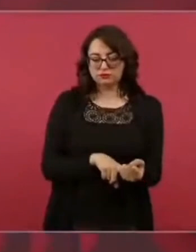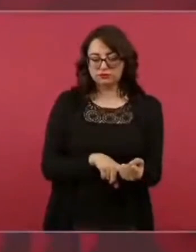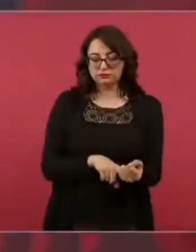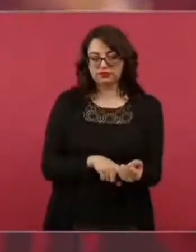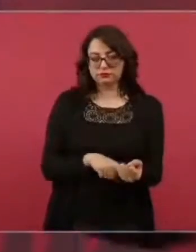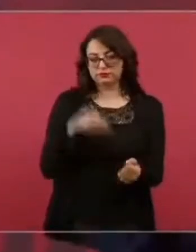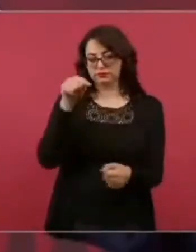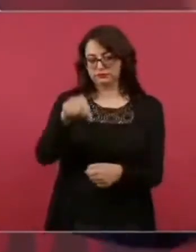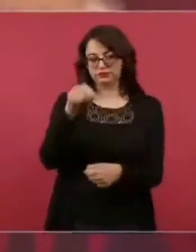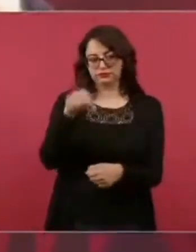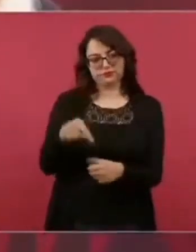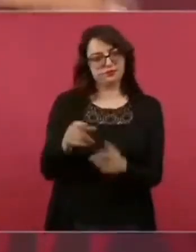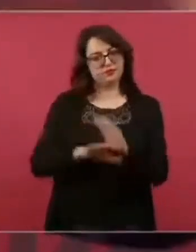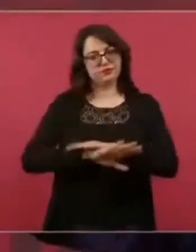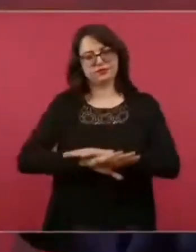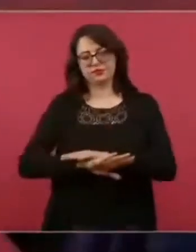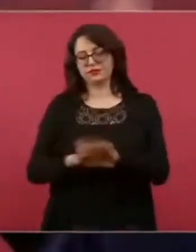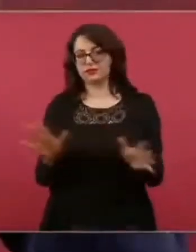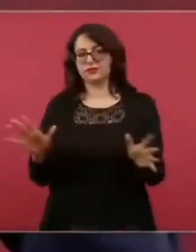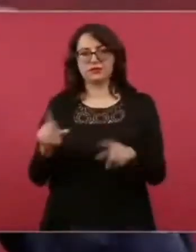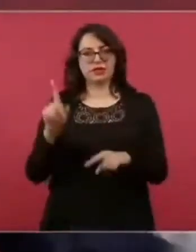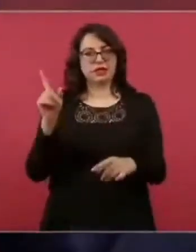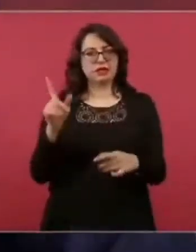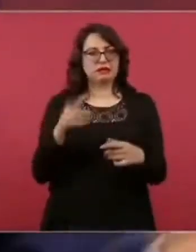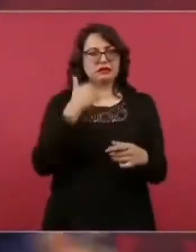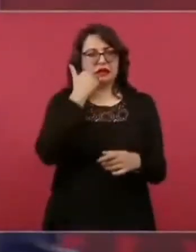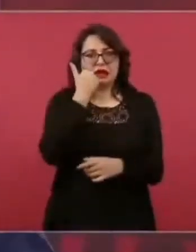Ahí que querían destruir.